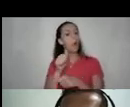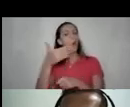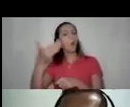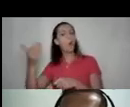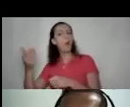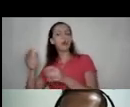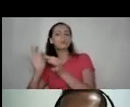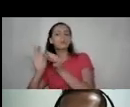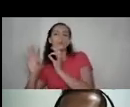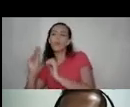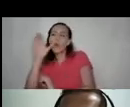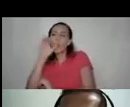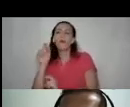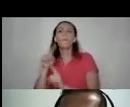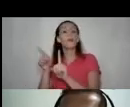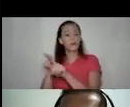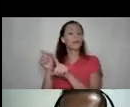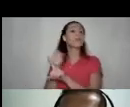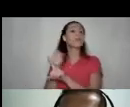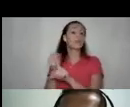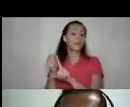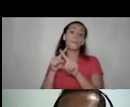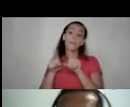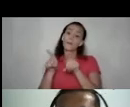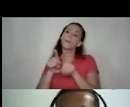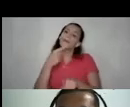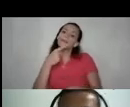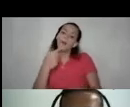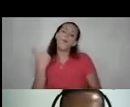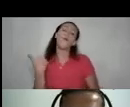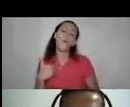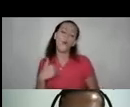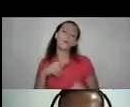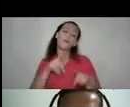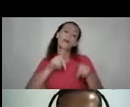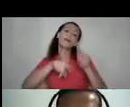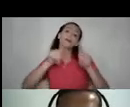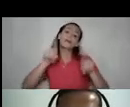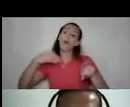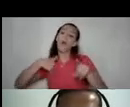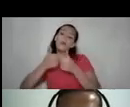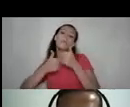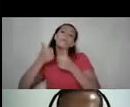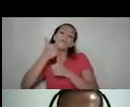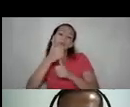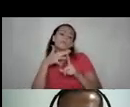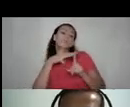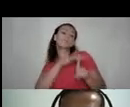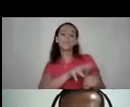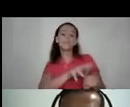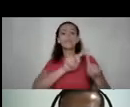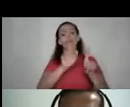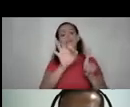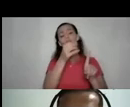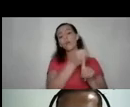sutiles y esto de nuevo por supuesto los hombres como ya lo vemos estadísticamente son los principales perpetradores de diferentes formas de